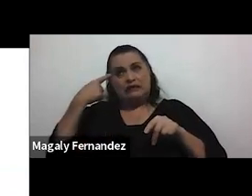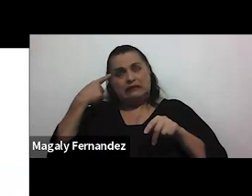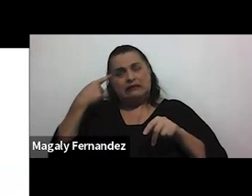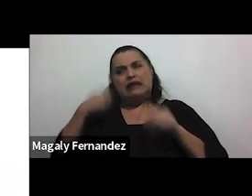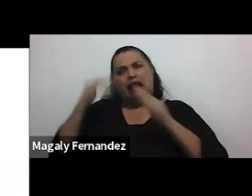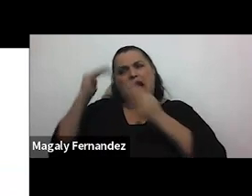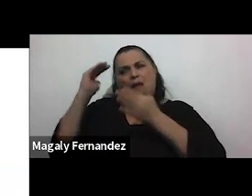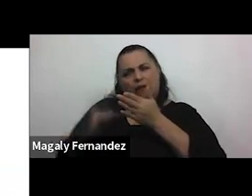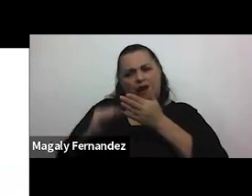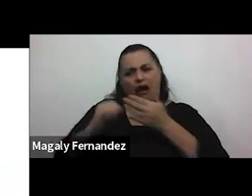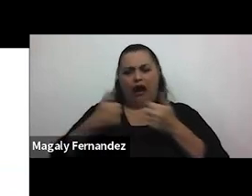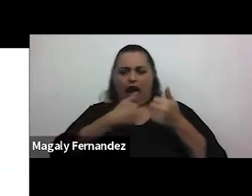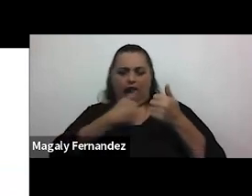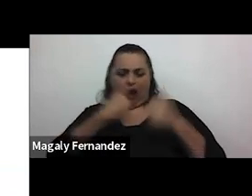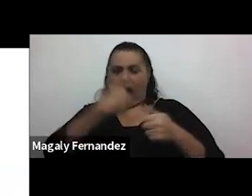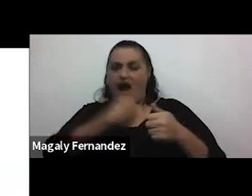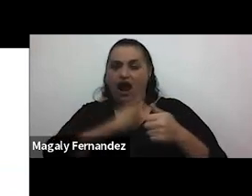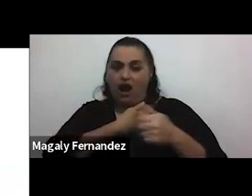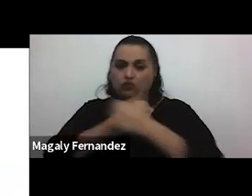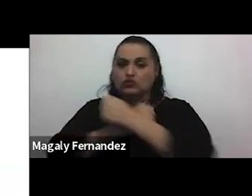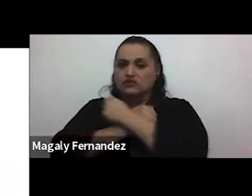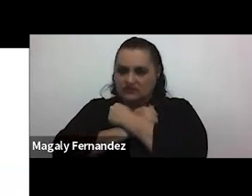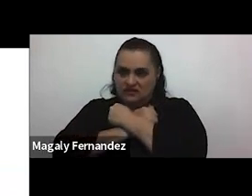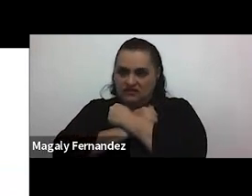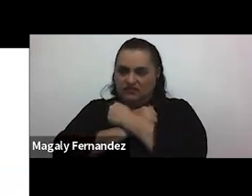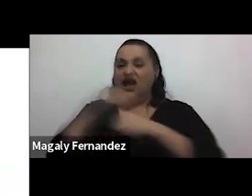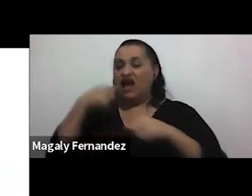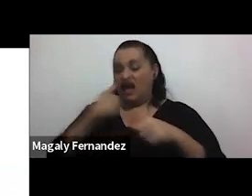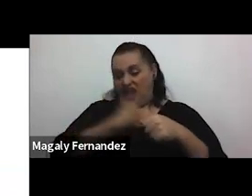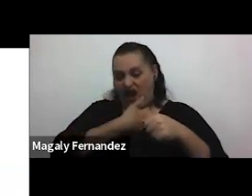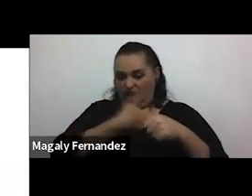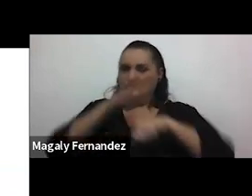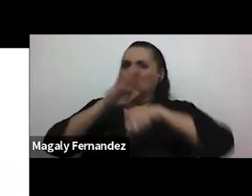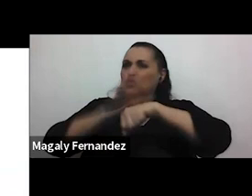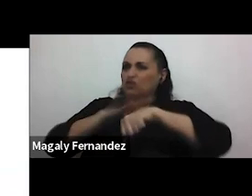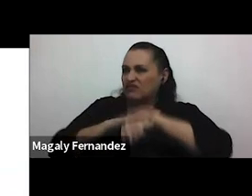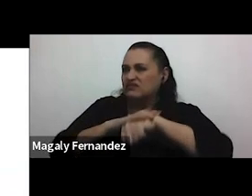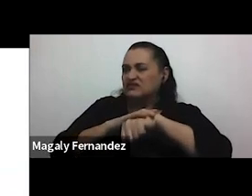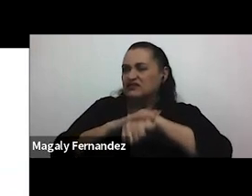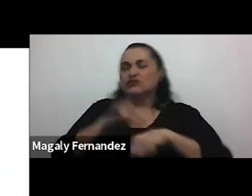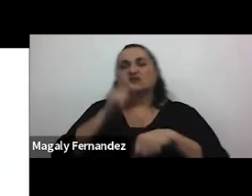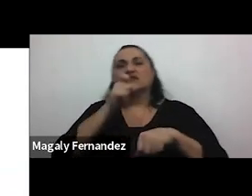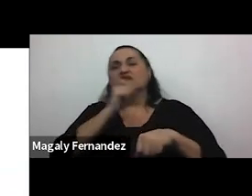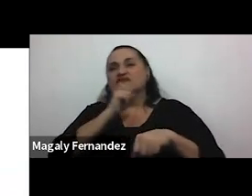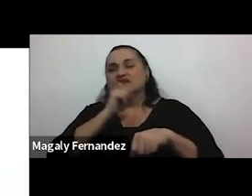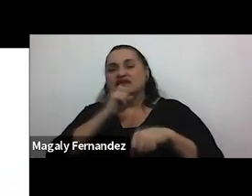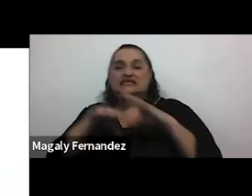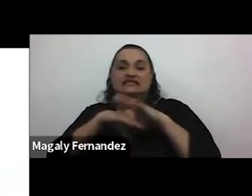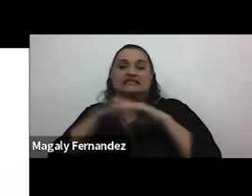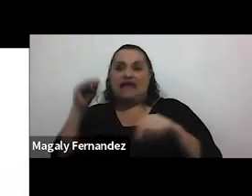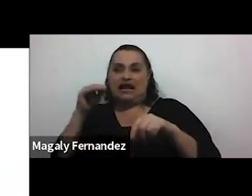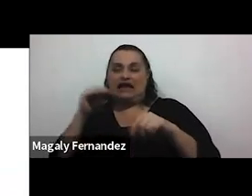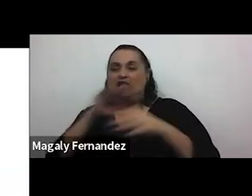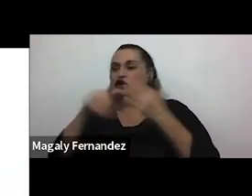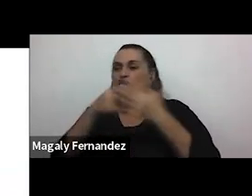baja autoestima y eso hace que le genere mucha autoculpabilización y le dificulta salir de ese vínculo afectivo